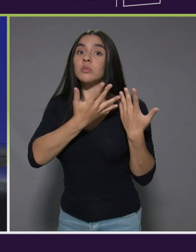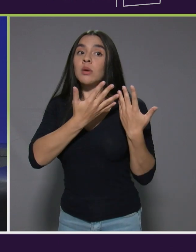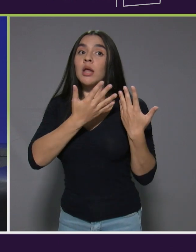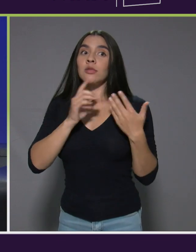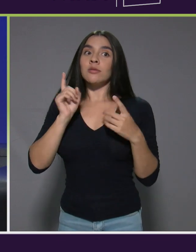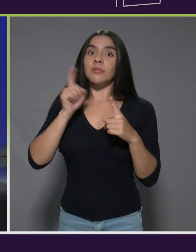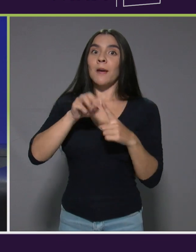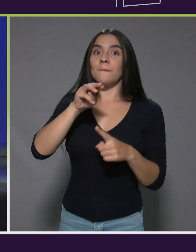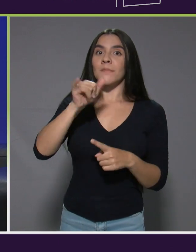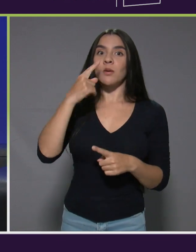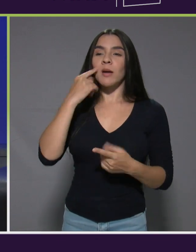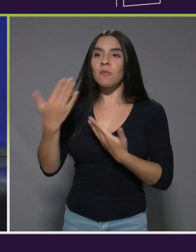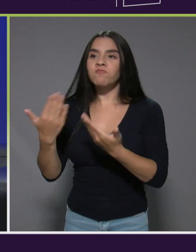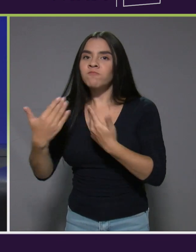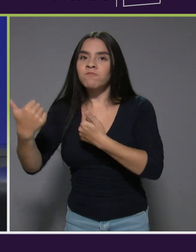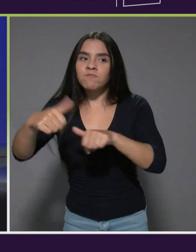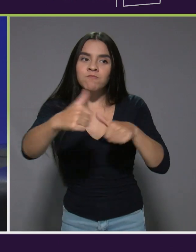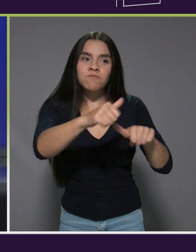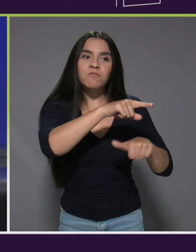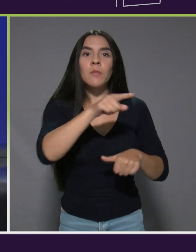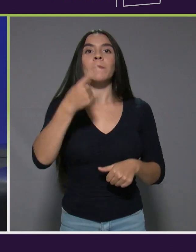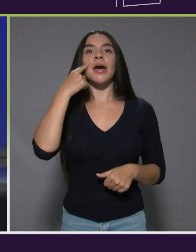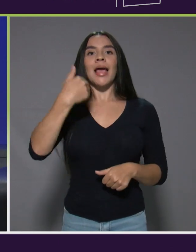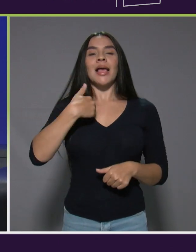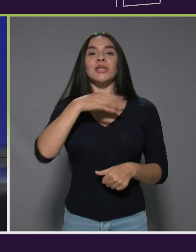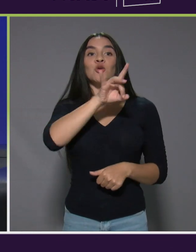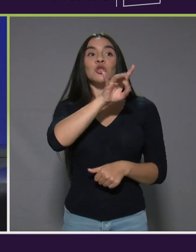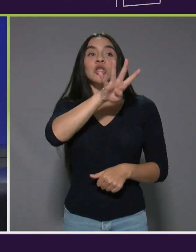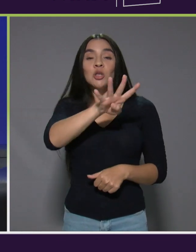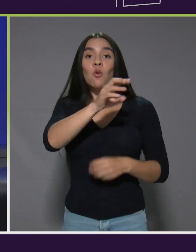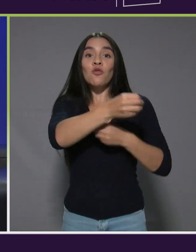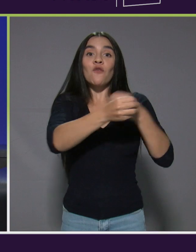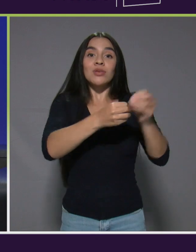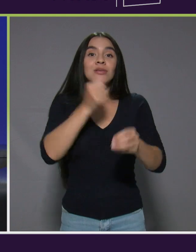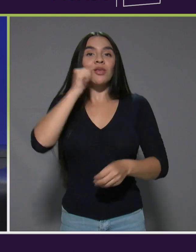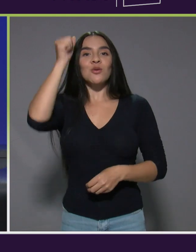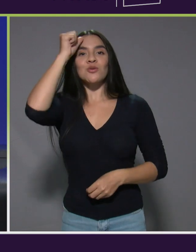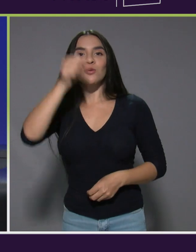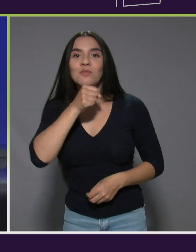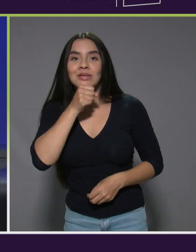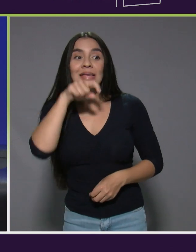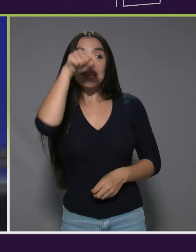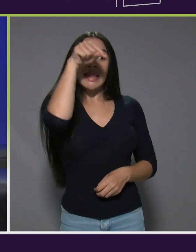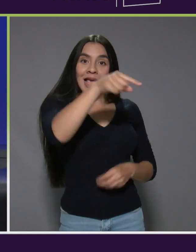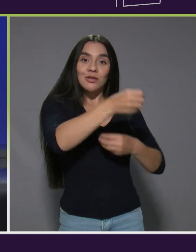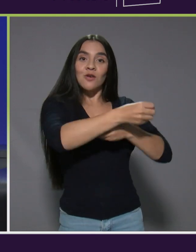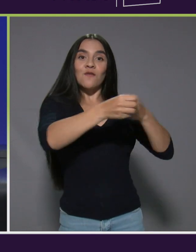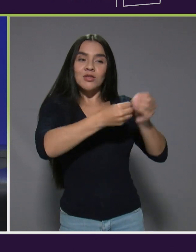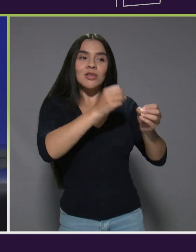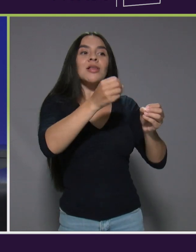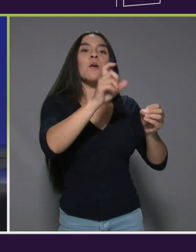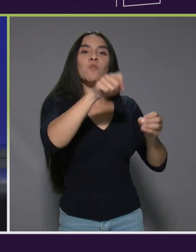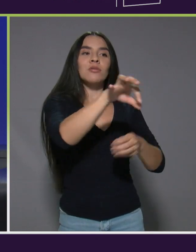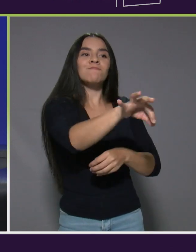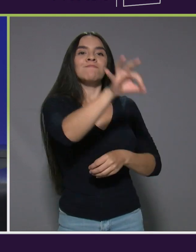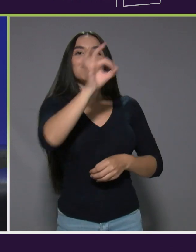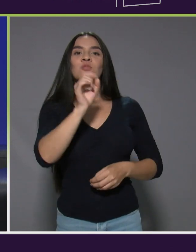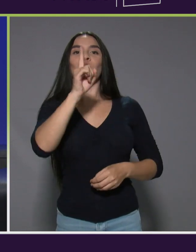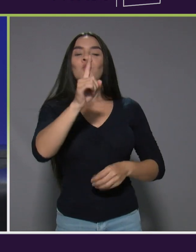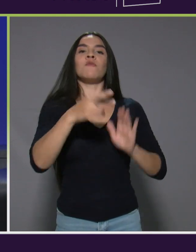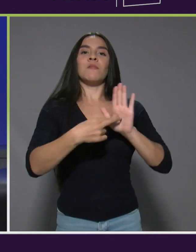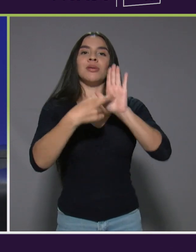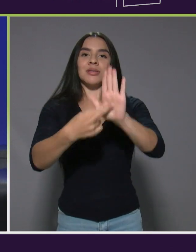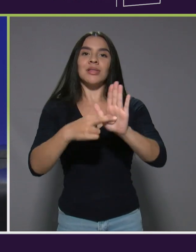mayo para hablar con ellos, donde hayan 84 oficinas de adulto mayor, de donde pueden surgir los representantes de cada ciudad